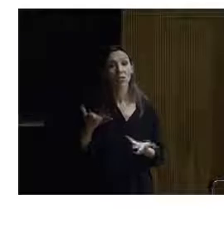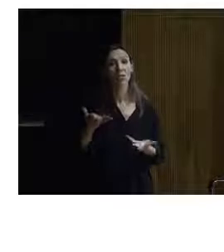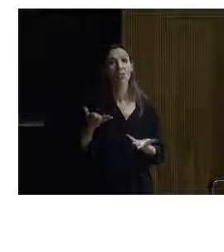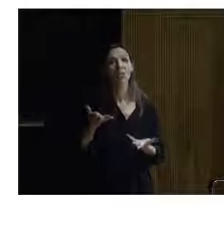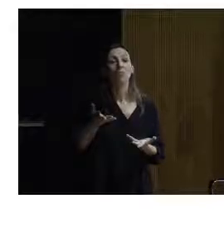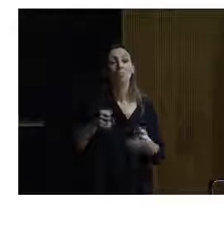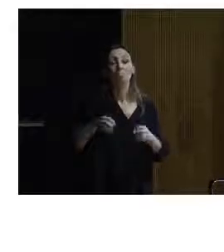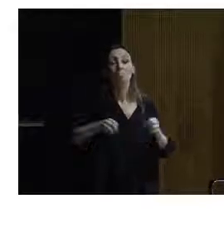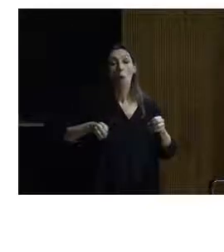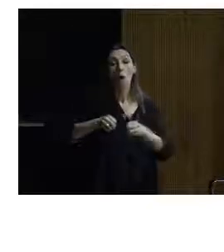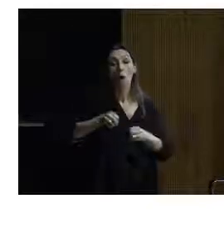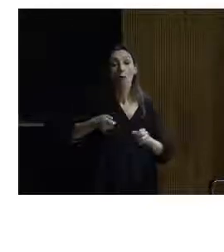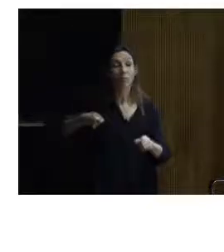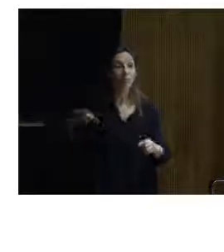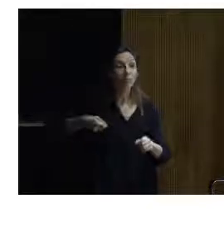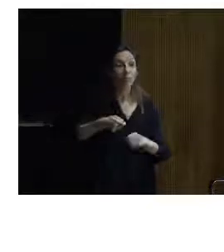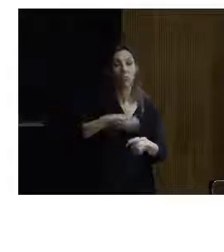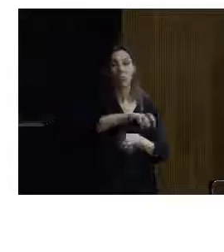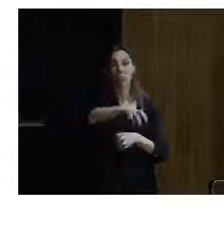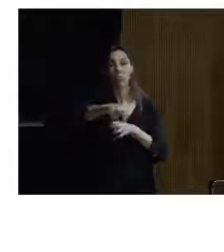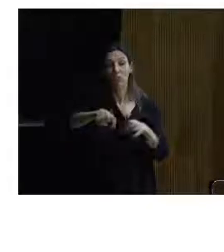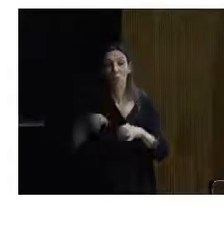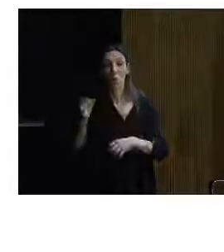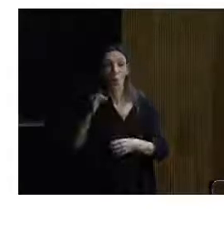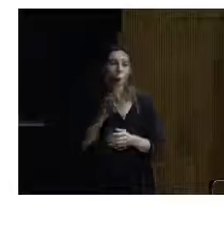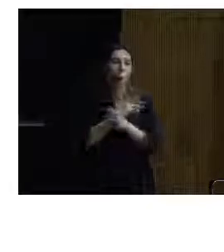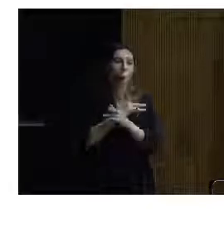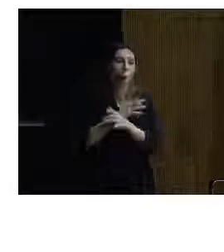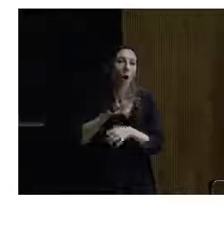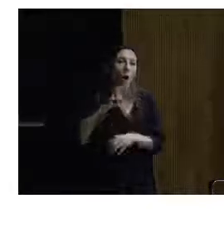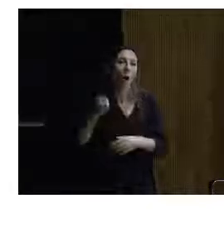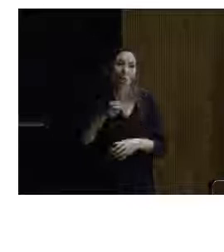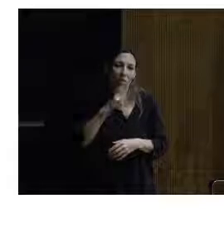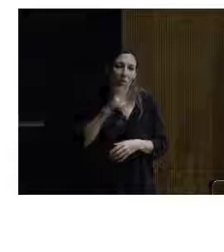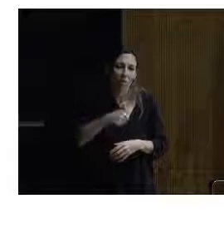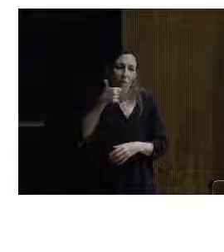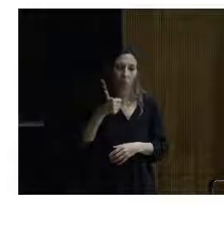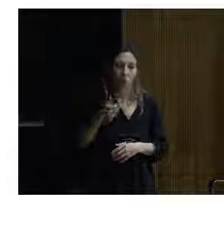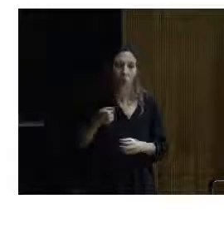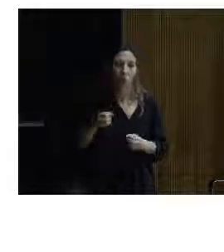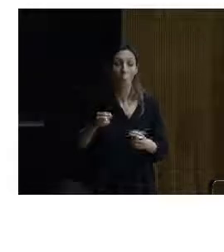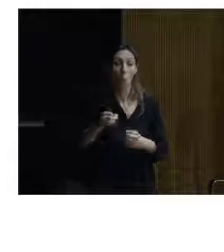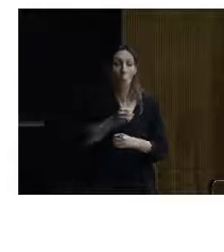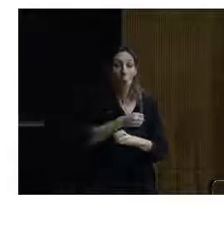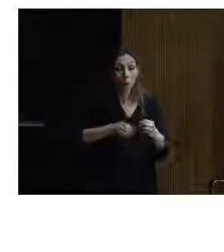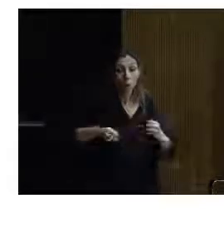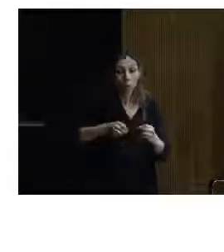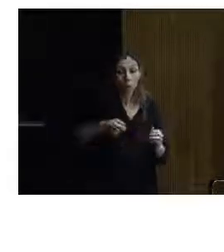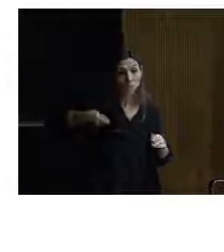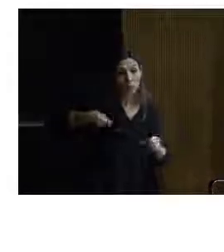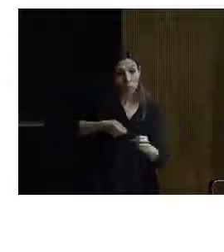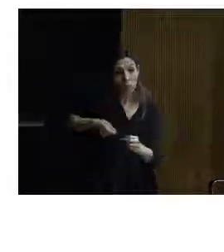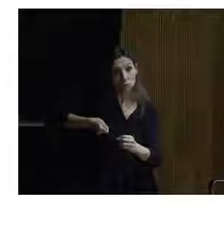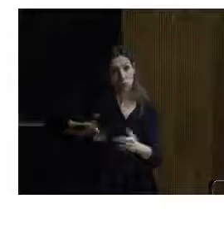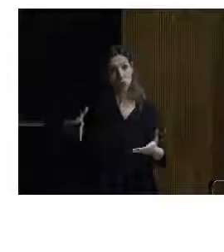punto a otro, o mejor una partida de snooker, que es más difícil. Vamos a desplazar las bolas. Todas van a tener distintas